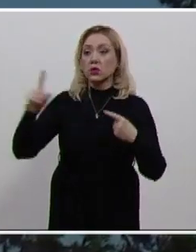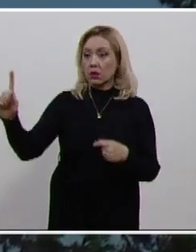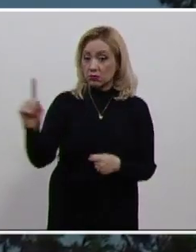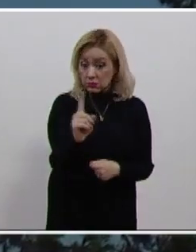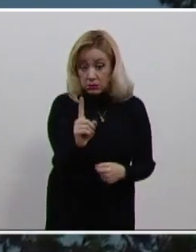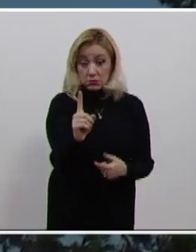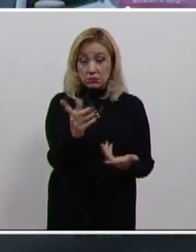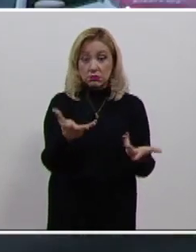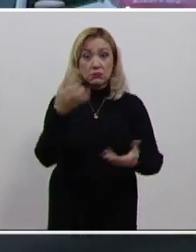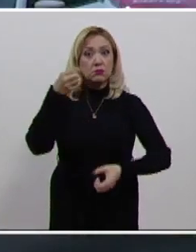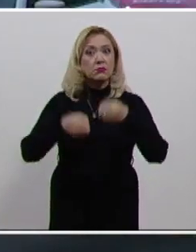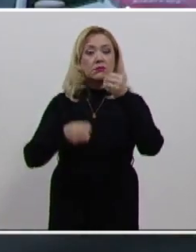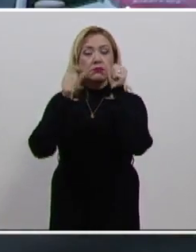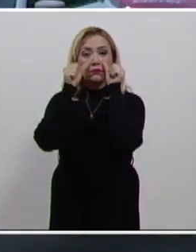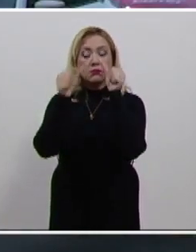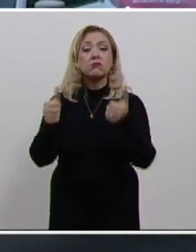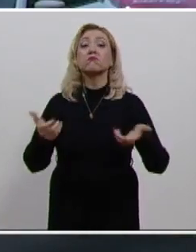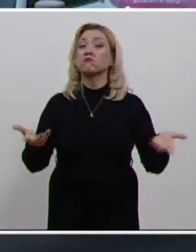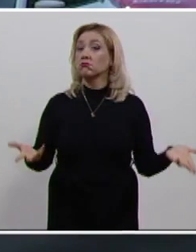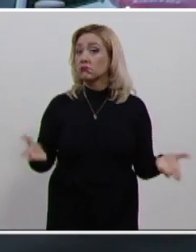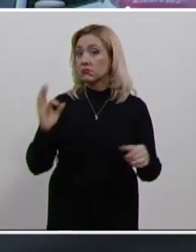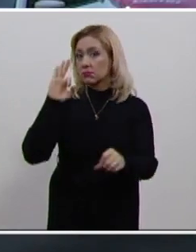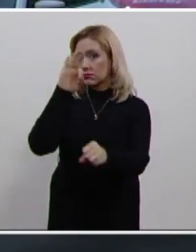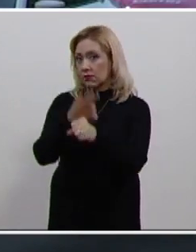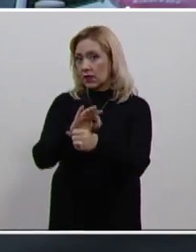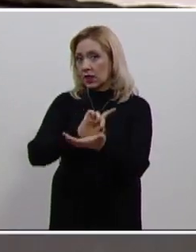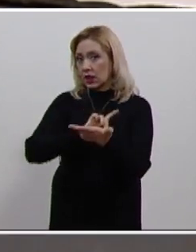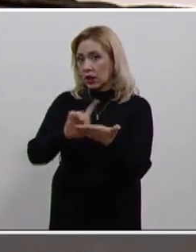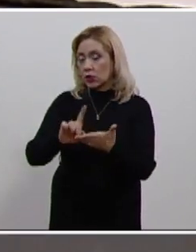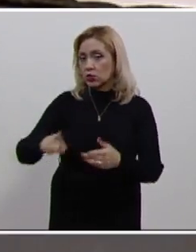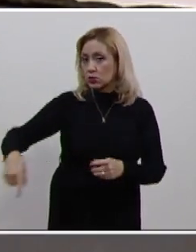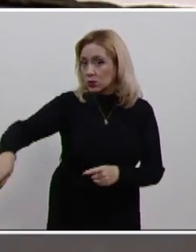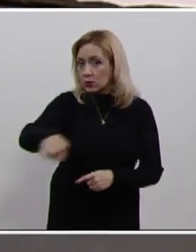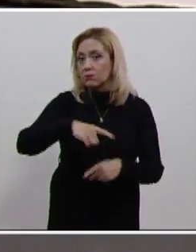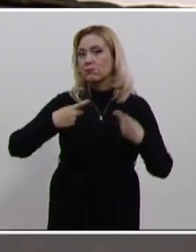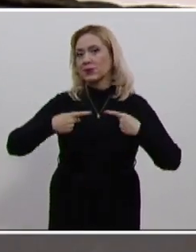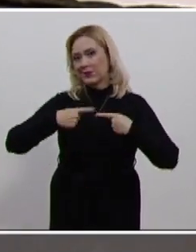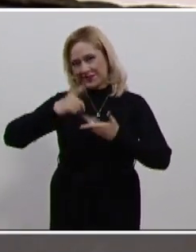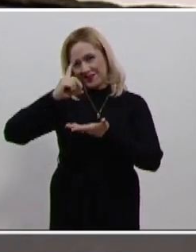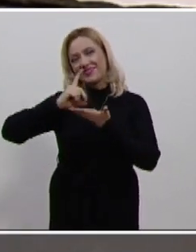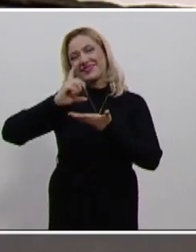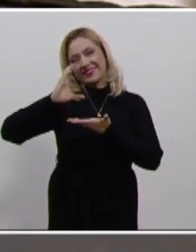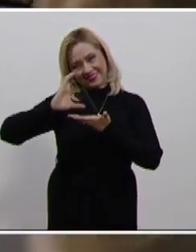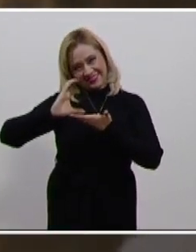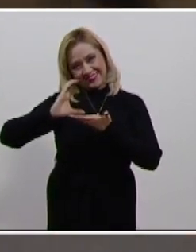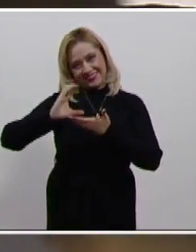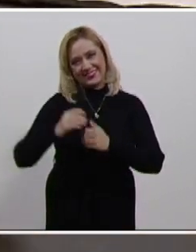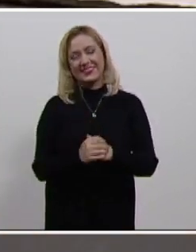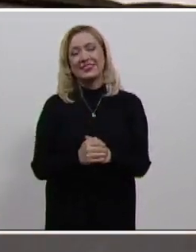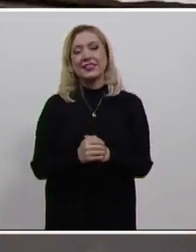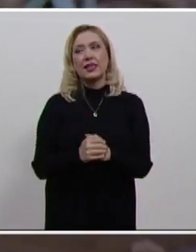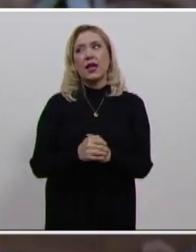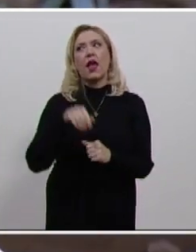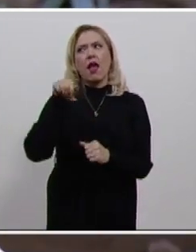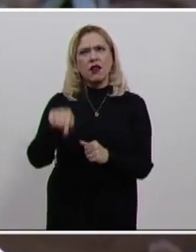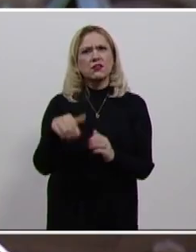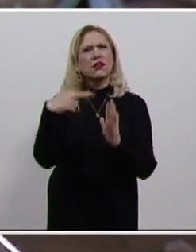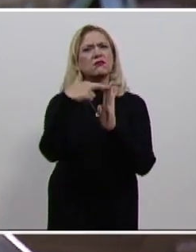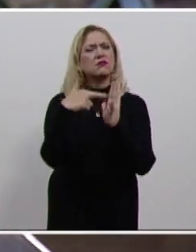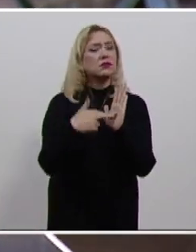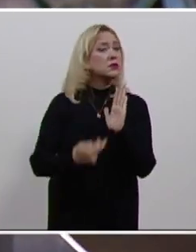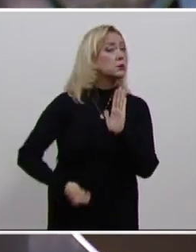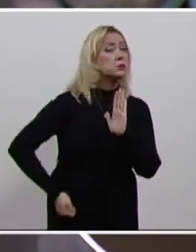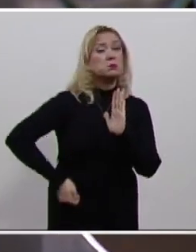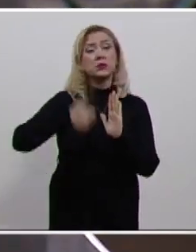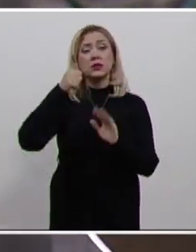función jurisdiccional sobre la defensa de los derechos de este sector de la población. Si bien el protocolo se emitió por primera